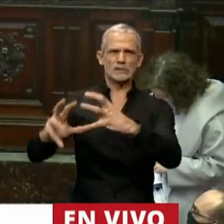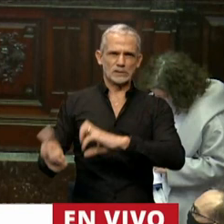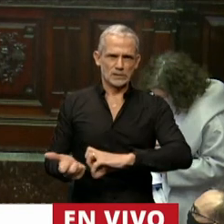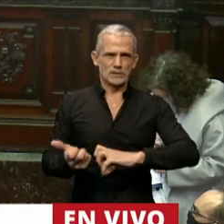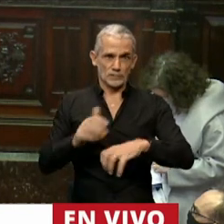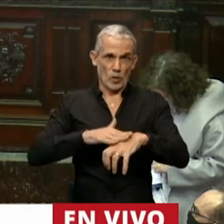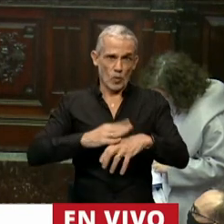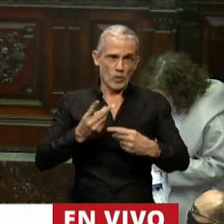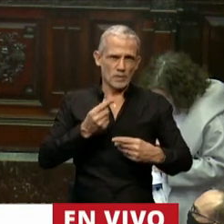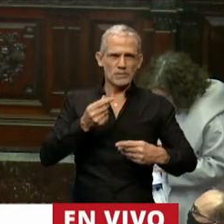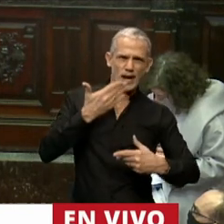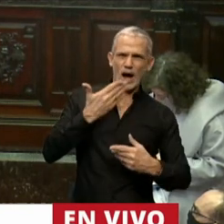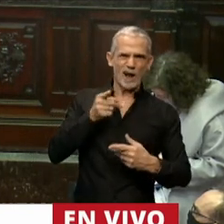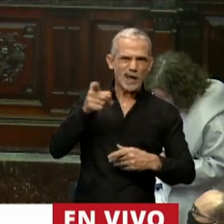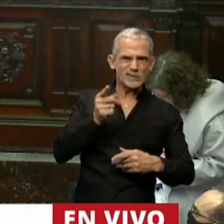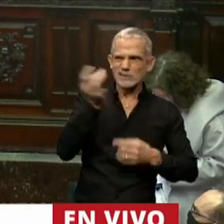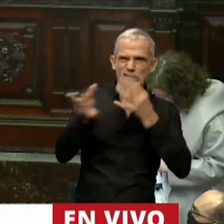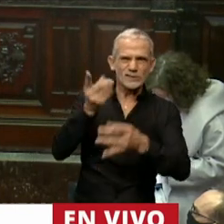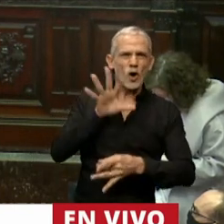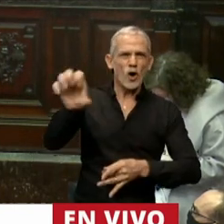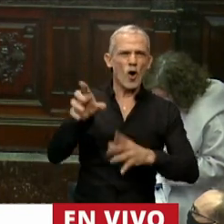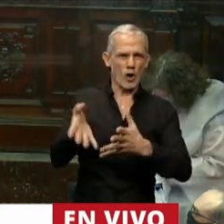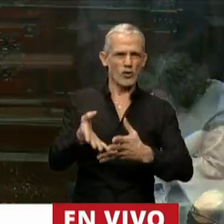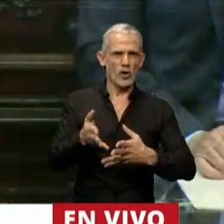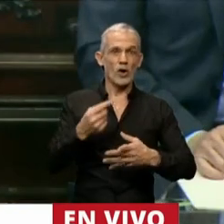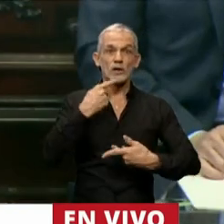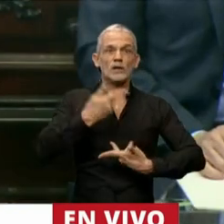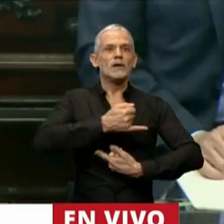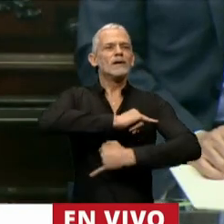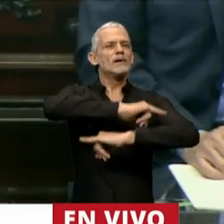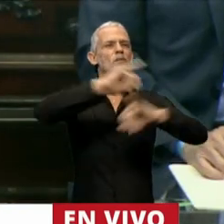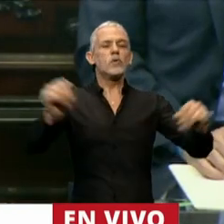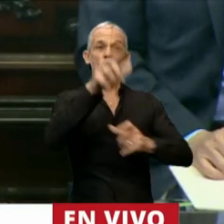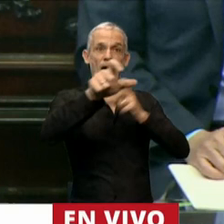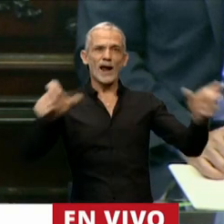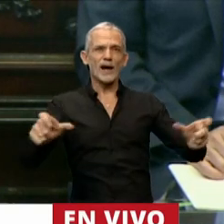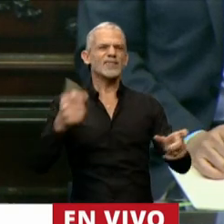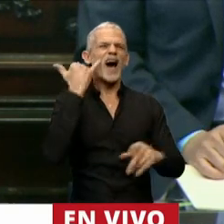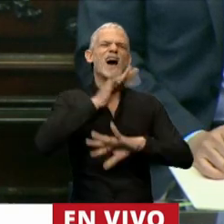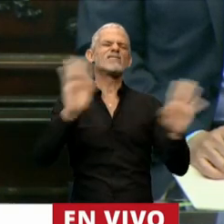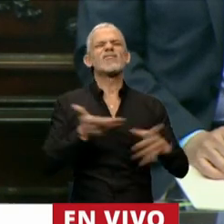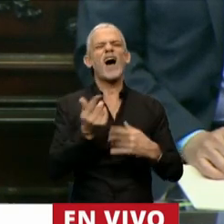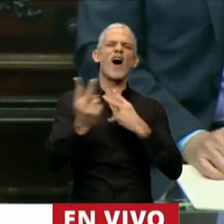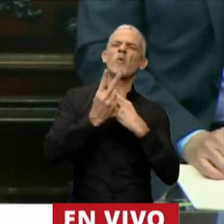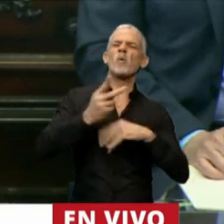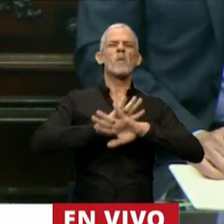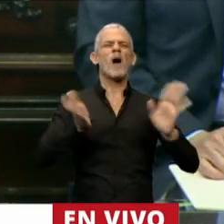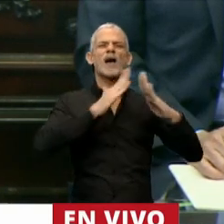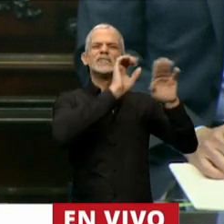Ese discurso de odio es el que le dice a la gente que ya no hace falta cuidarse.